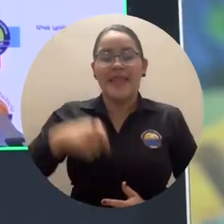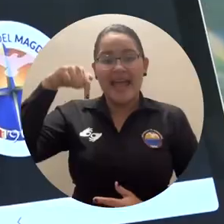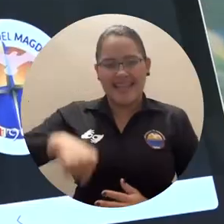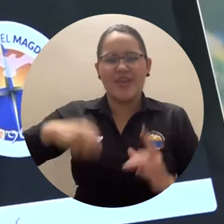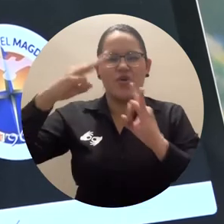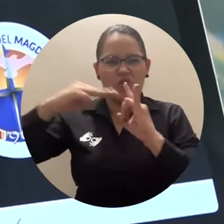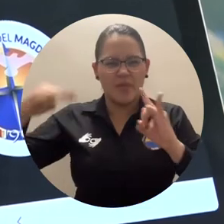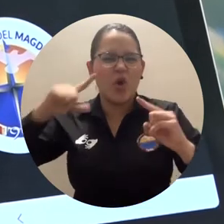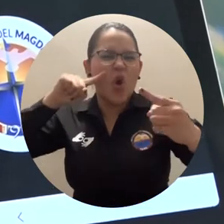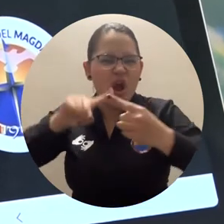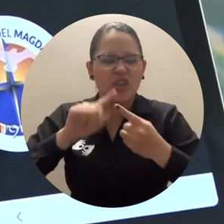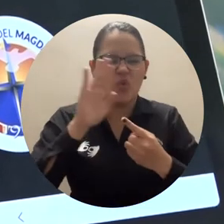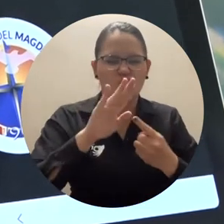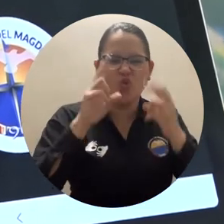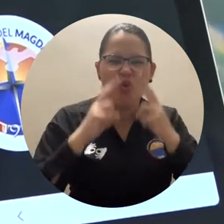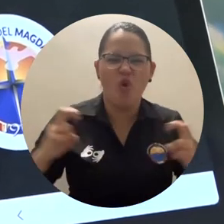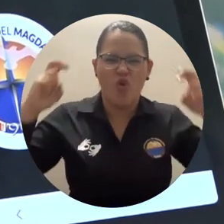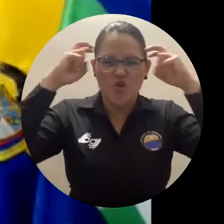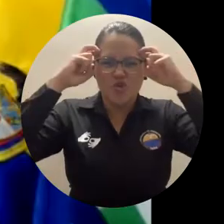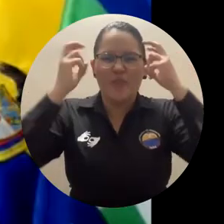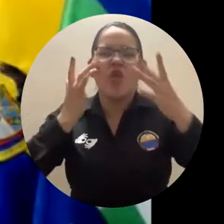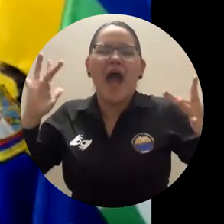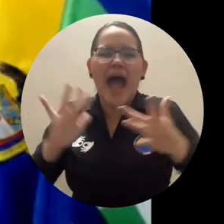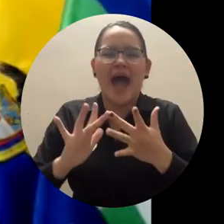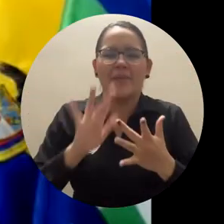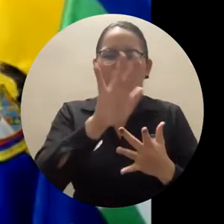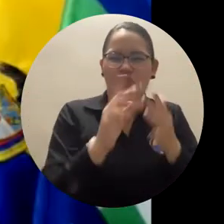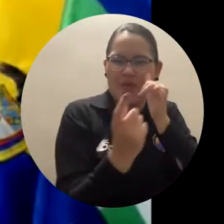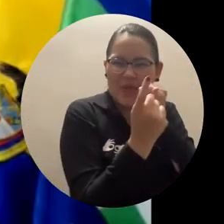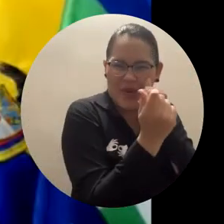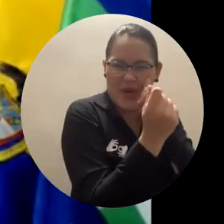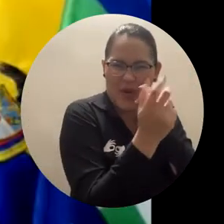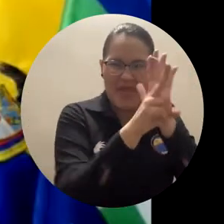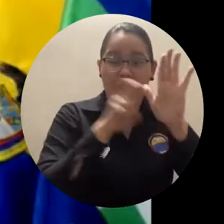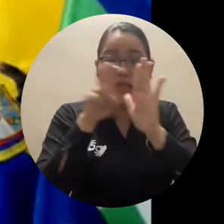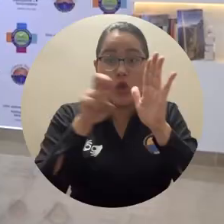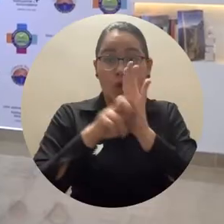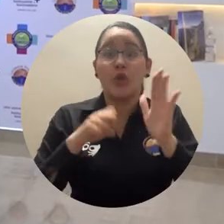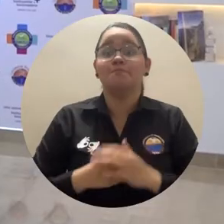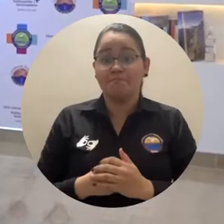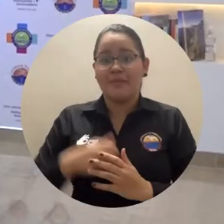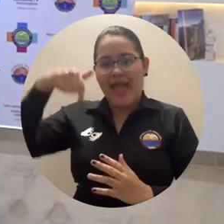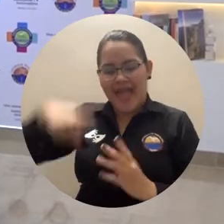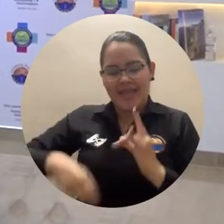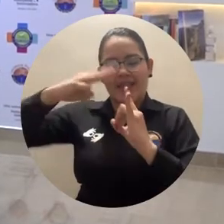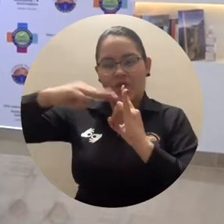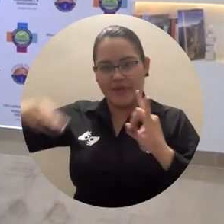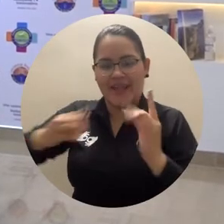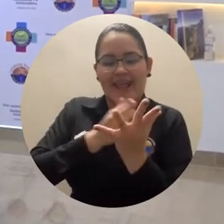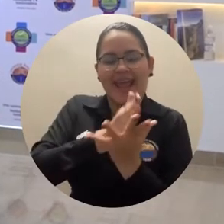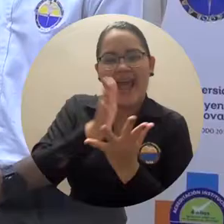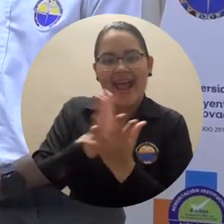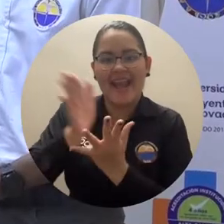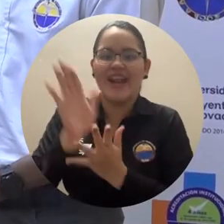Reforzando el conocimiento y manejo de los aspectos conceptuales y aplicados de la teoría económica, la Universidad del Magdalena, a través de su programa de